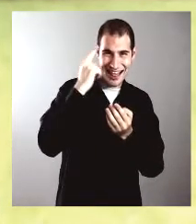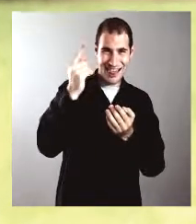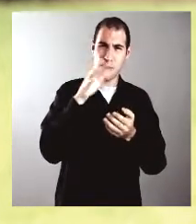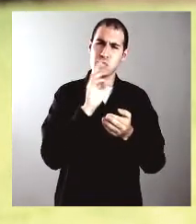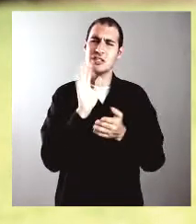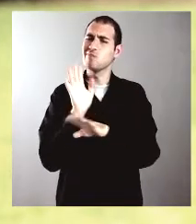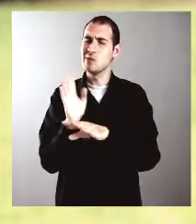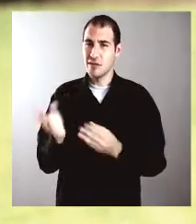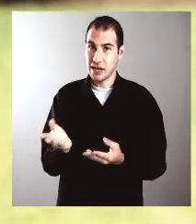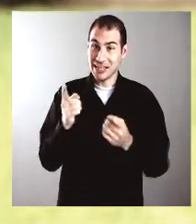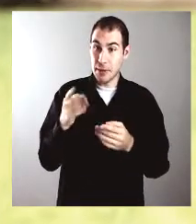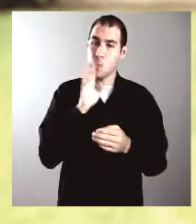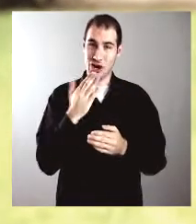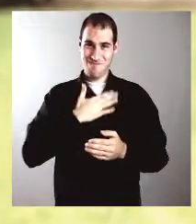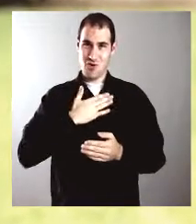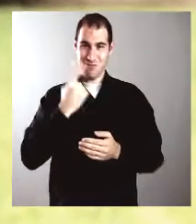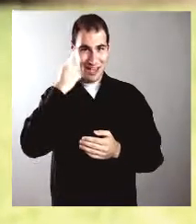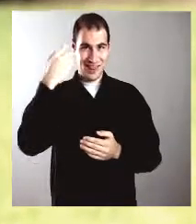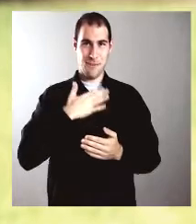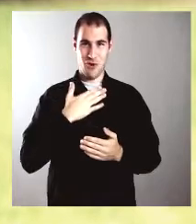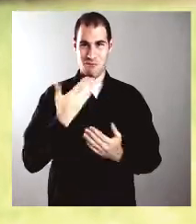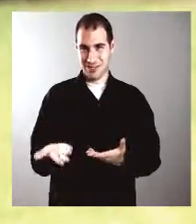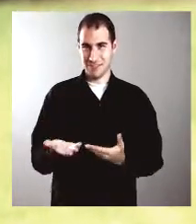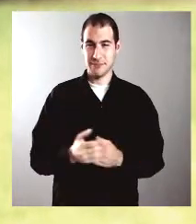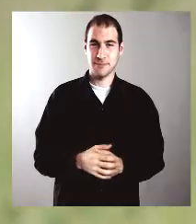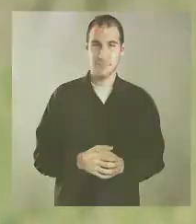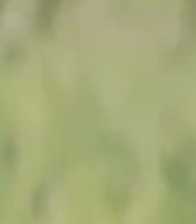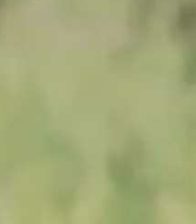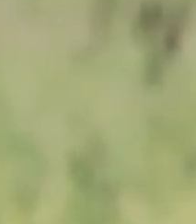sociedad entera de la mujer, sino la visión que la misma mujer tiene de sí misma.